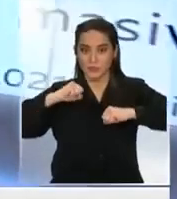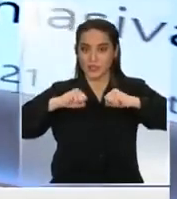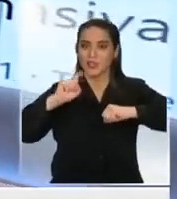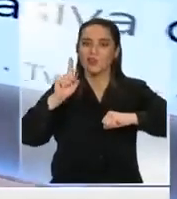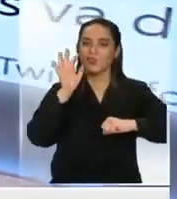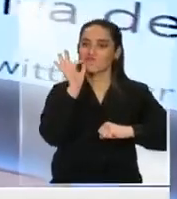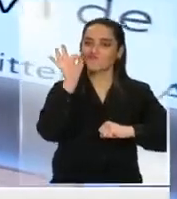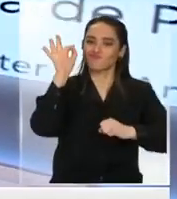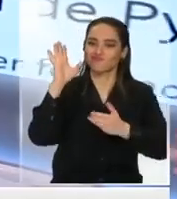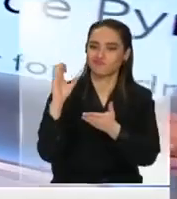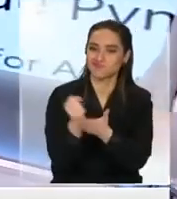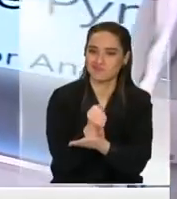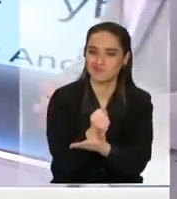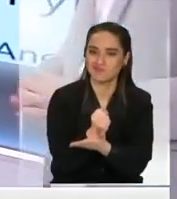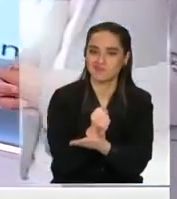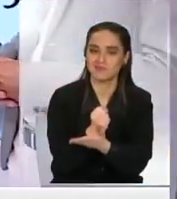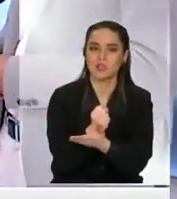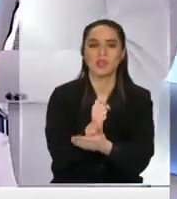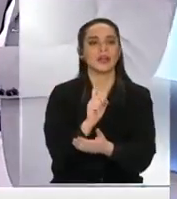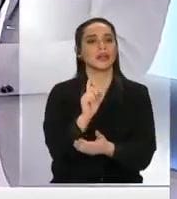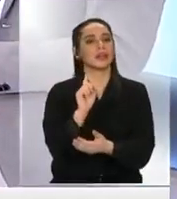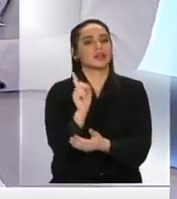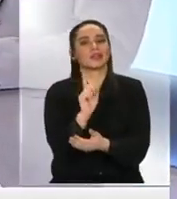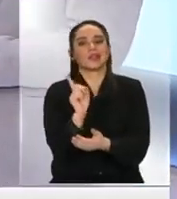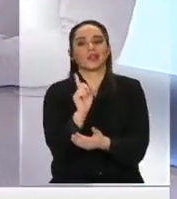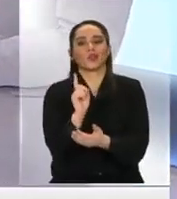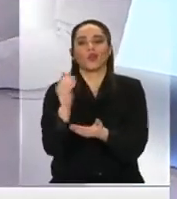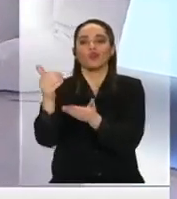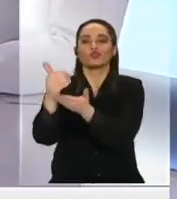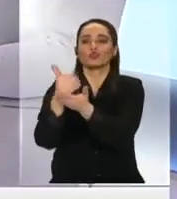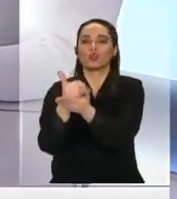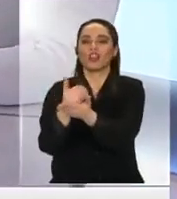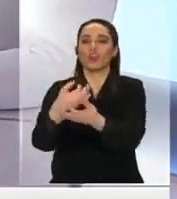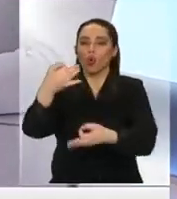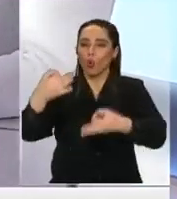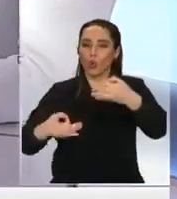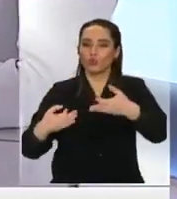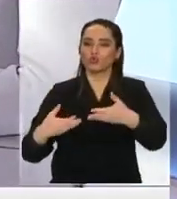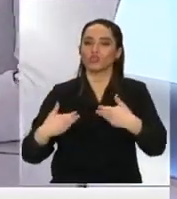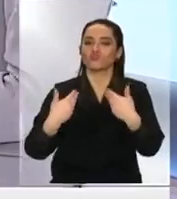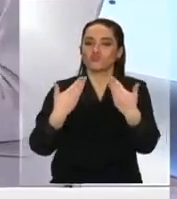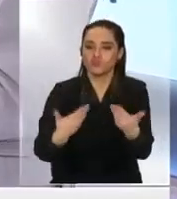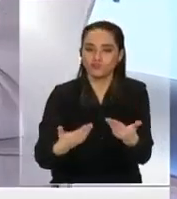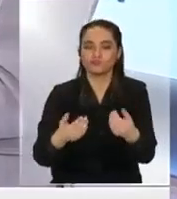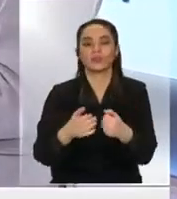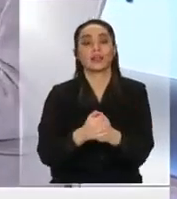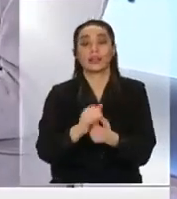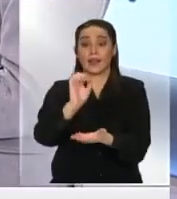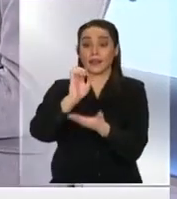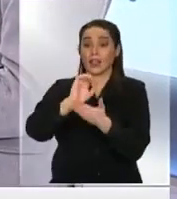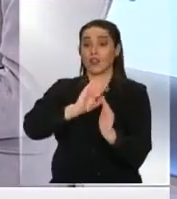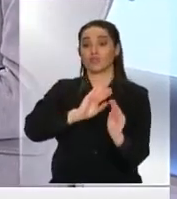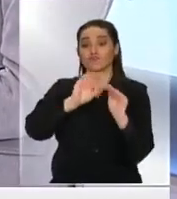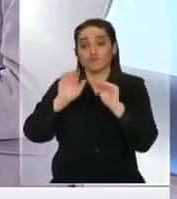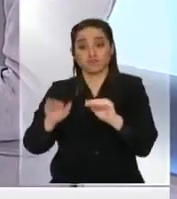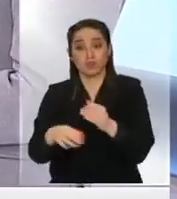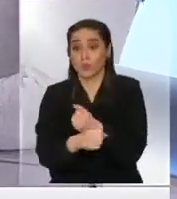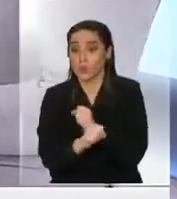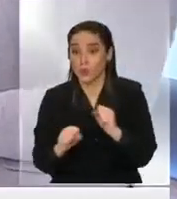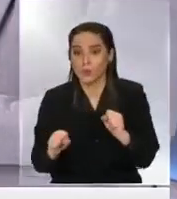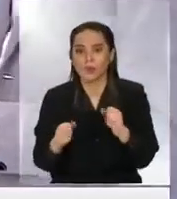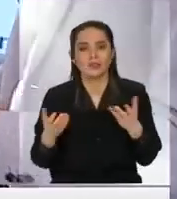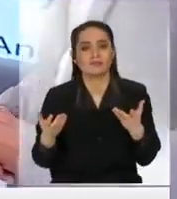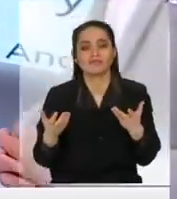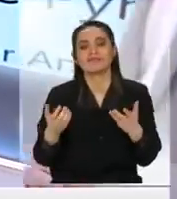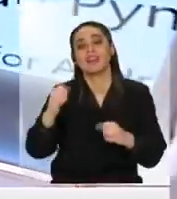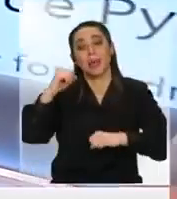exitosas que no son capaces de pagar buenos sueldos que no son capaces de contribuir al estado sencillamente no